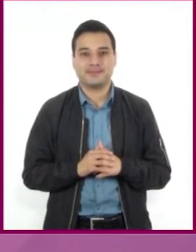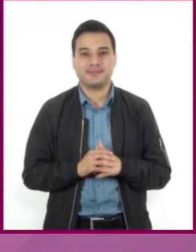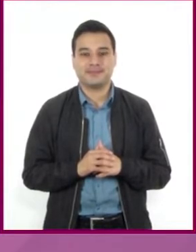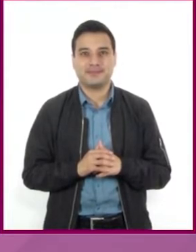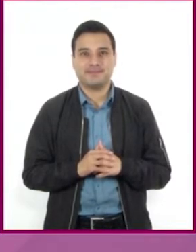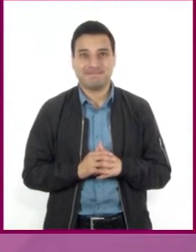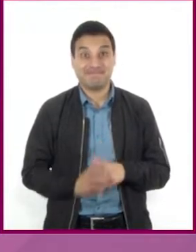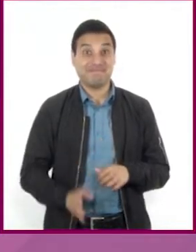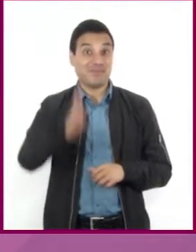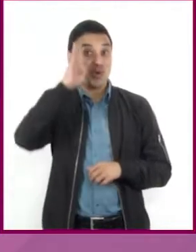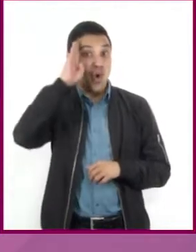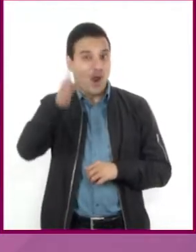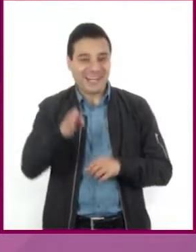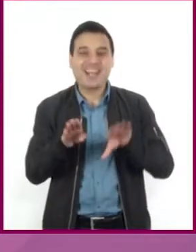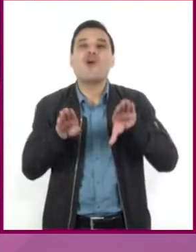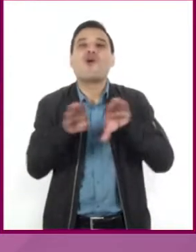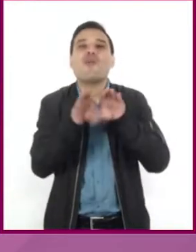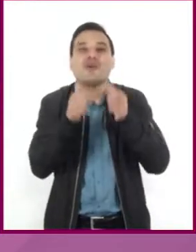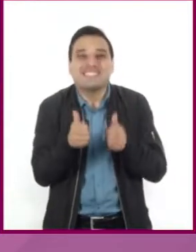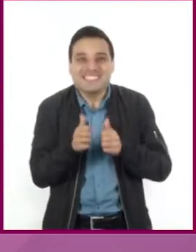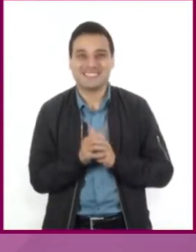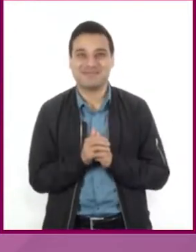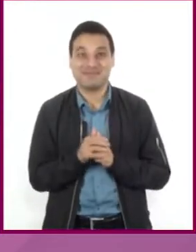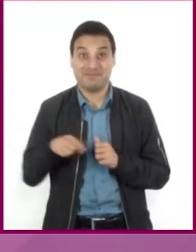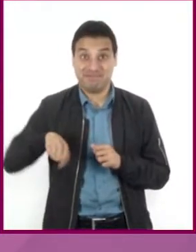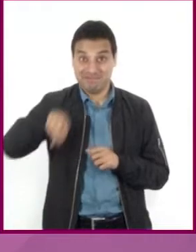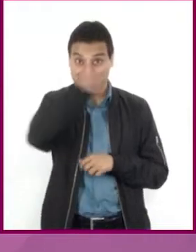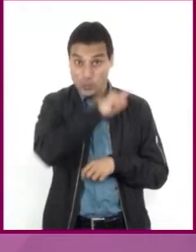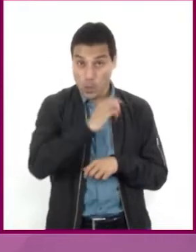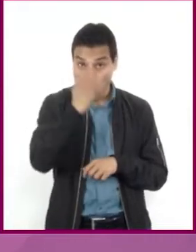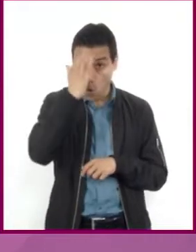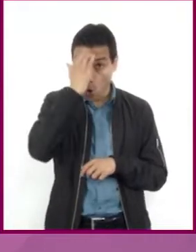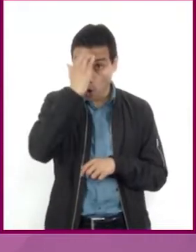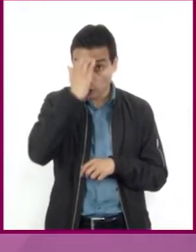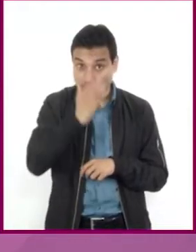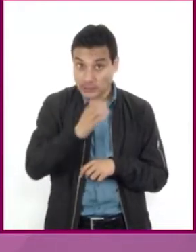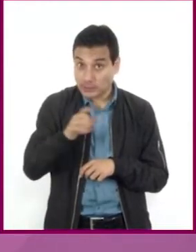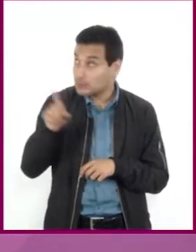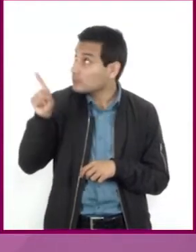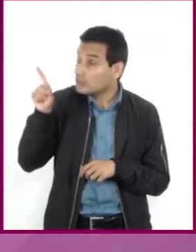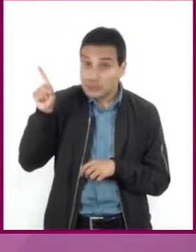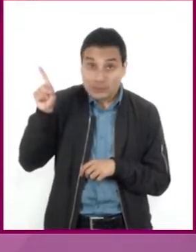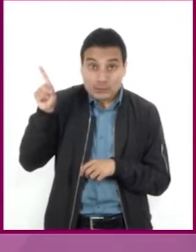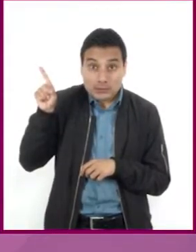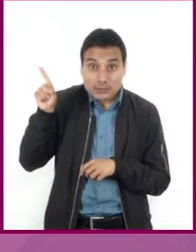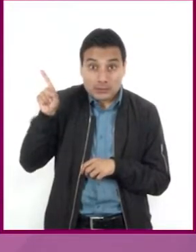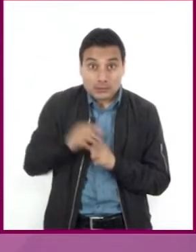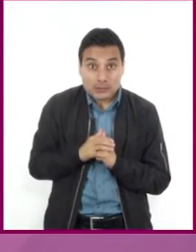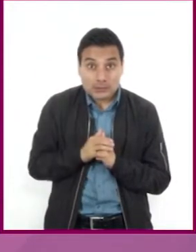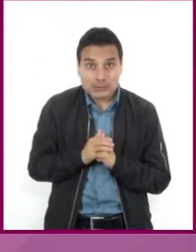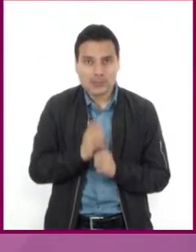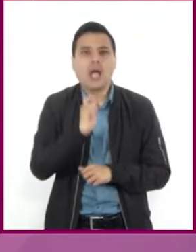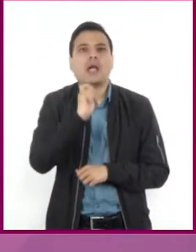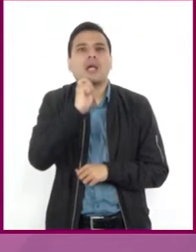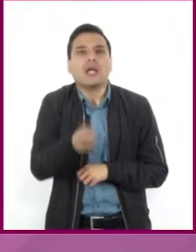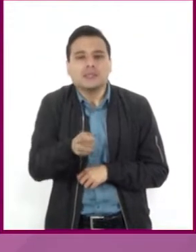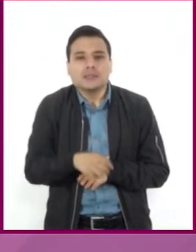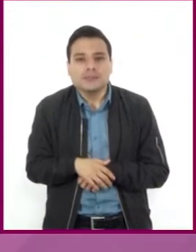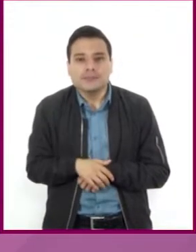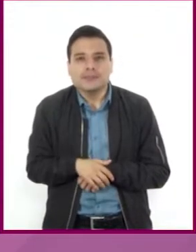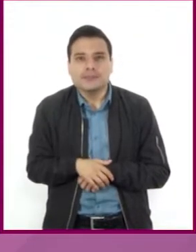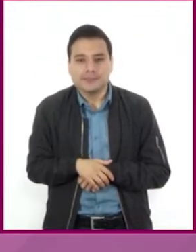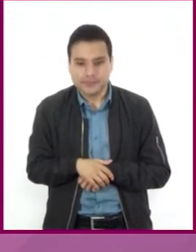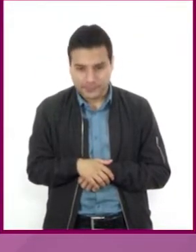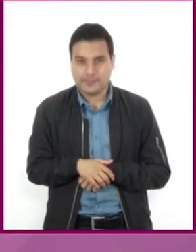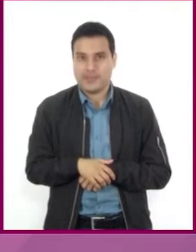¡Hola! ¿Cómo están? ¿Ustedes conocen esta zona arqueológica? Se trata de Xochicalco, en el